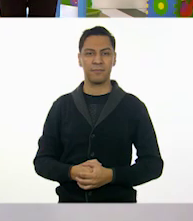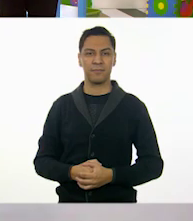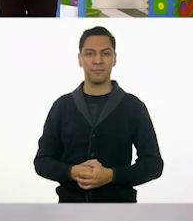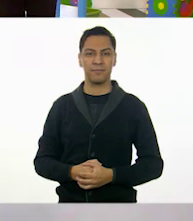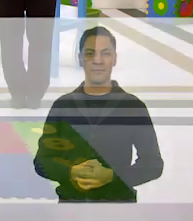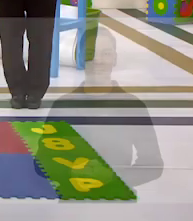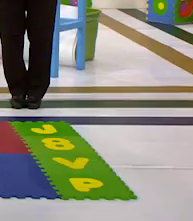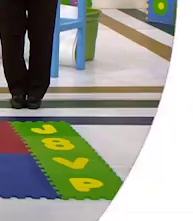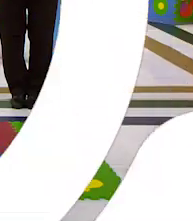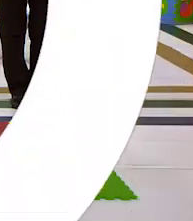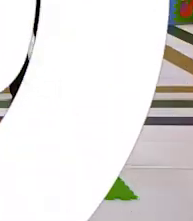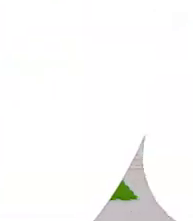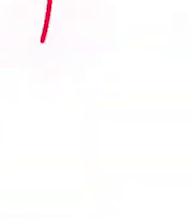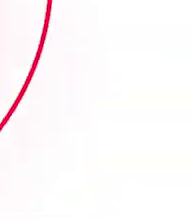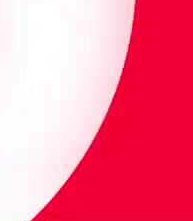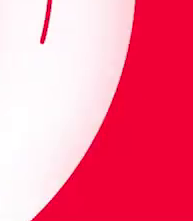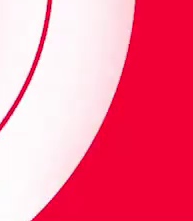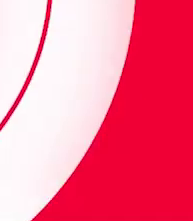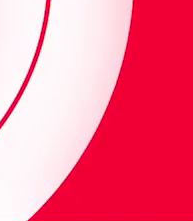Y con equilibrio.